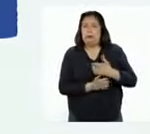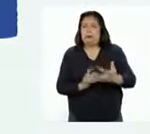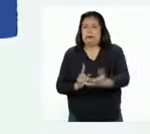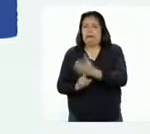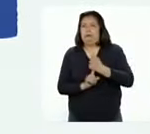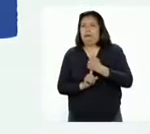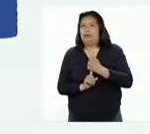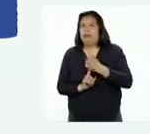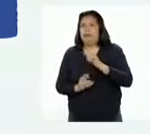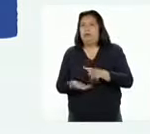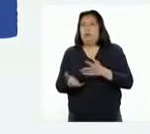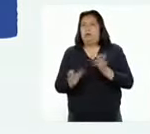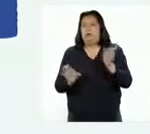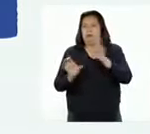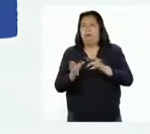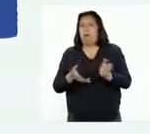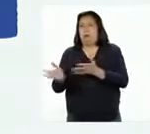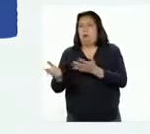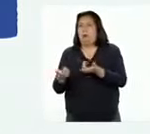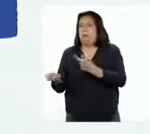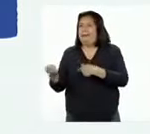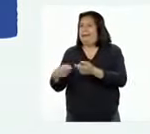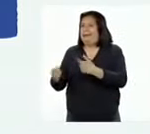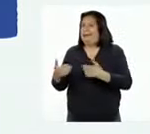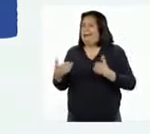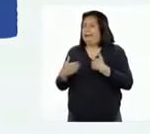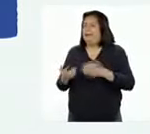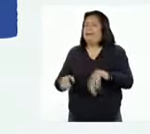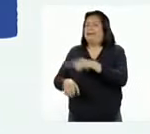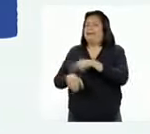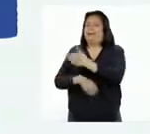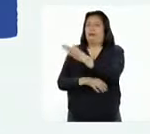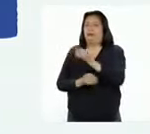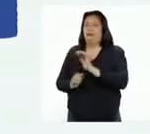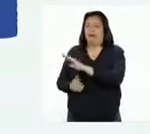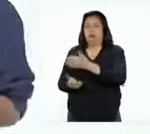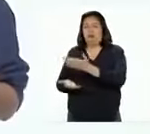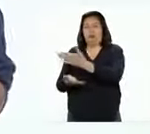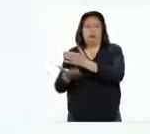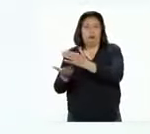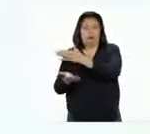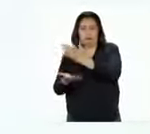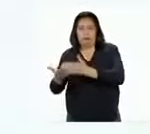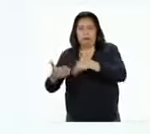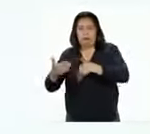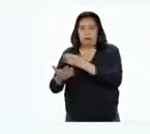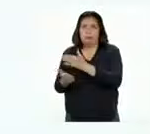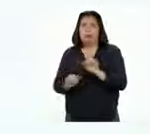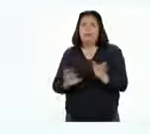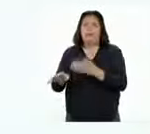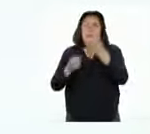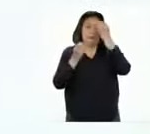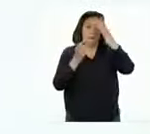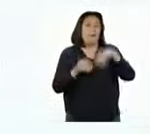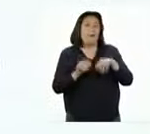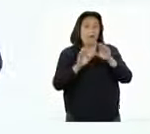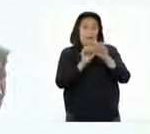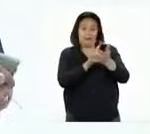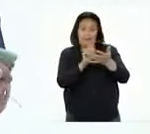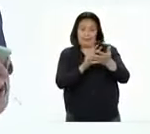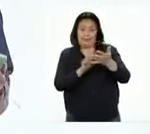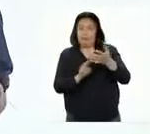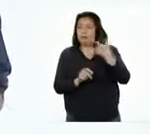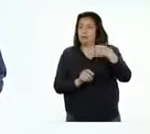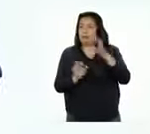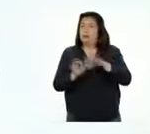captura, transporte o comercialización de animales silvestres y sus partes. Esta información la he sacado del texto, aunque